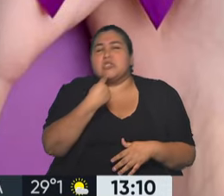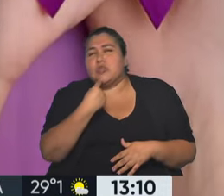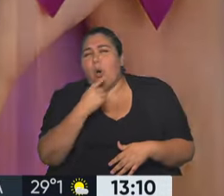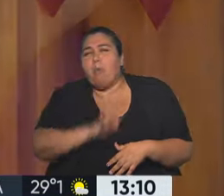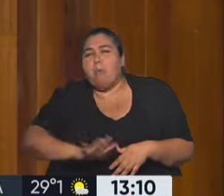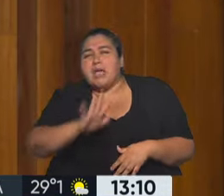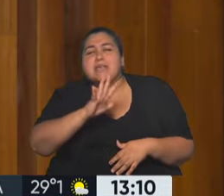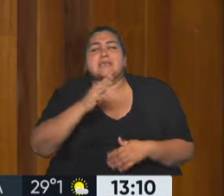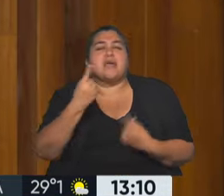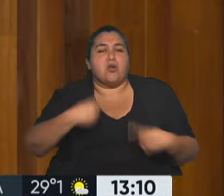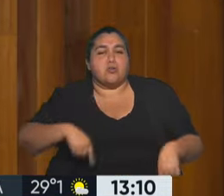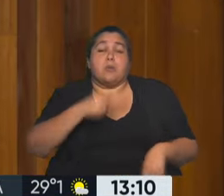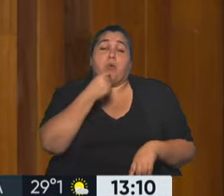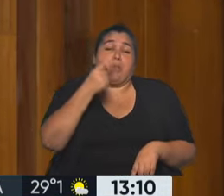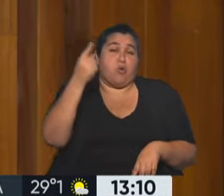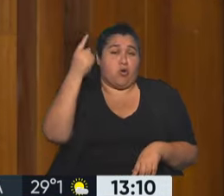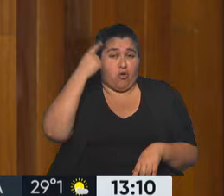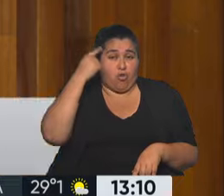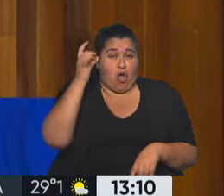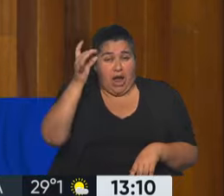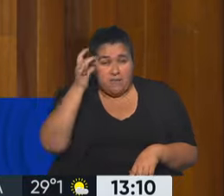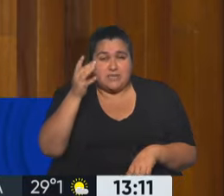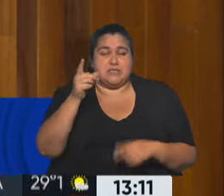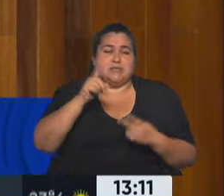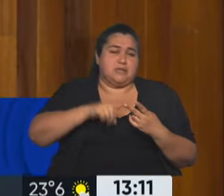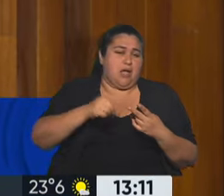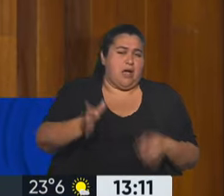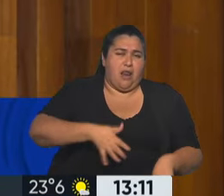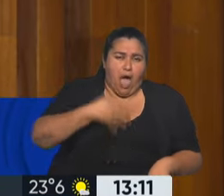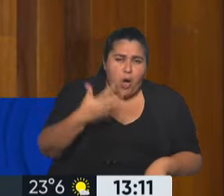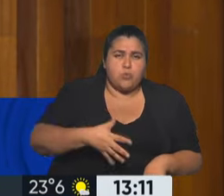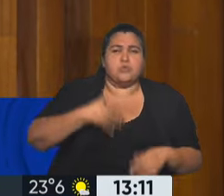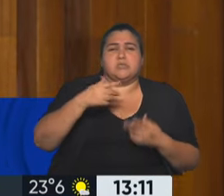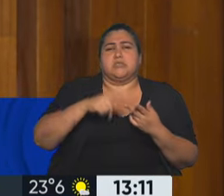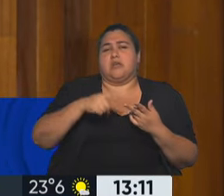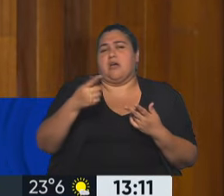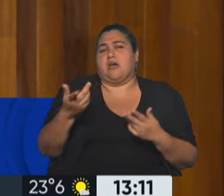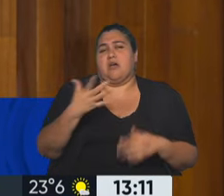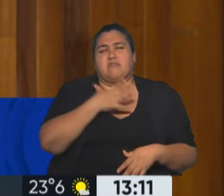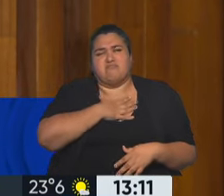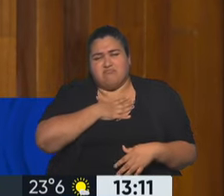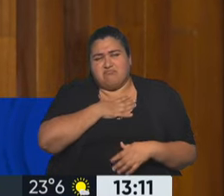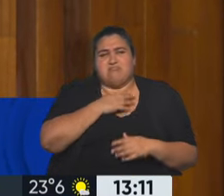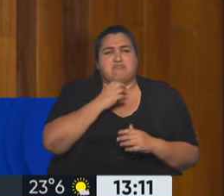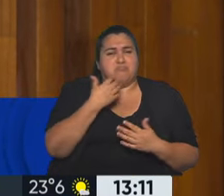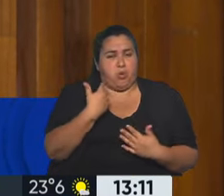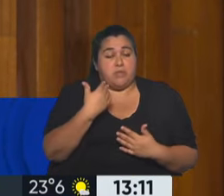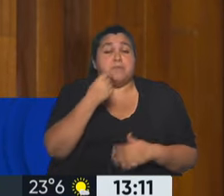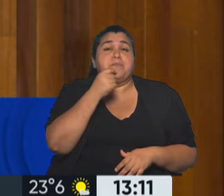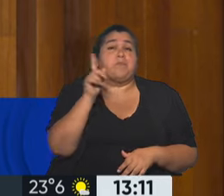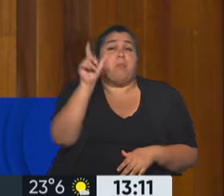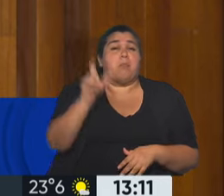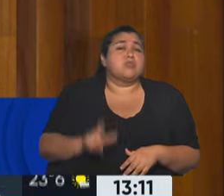epilepsia? Dolores de cabeza, por ejemplo, náuseas, vómitos. La persona